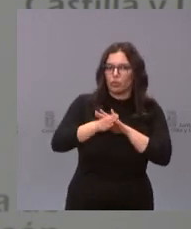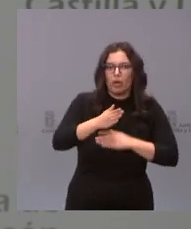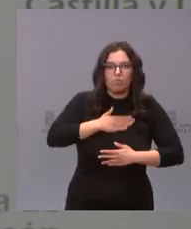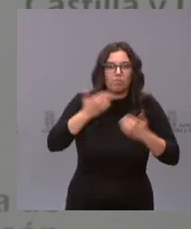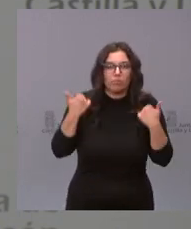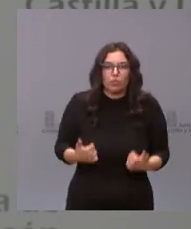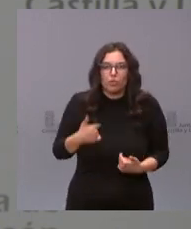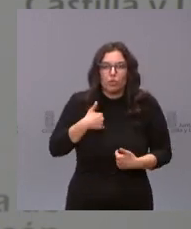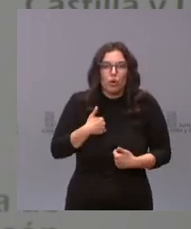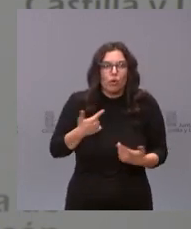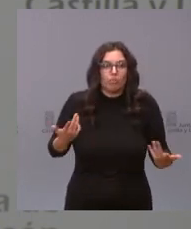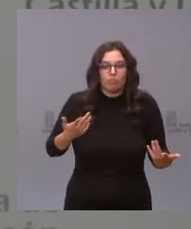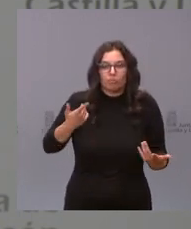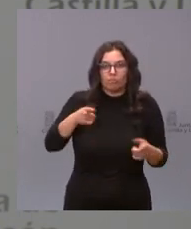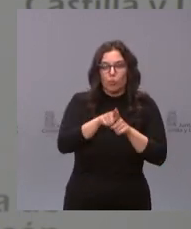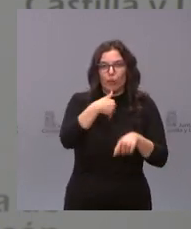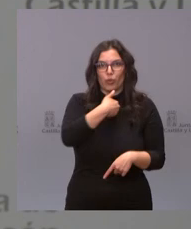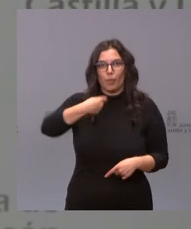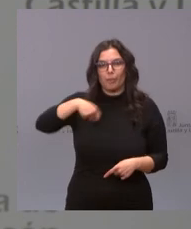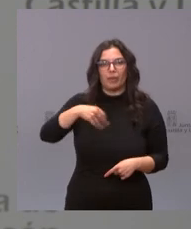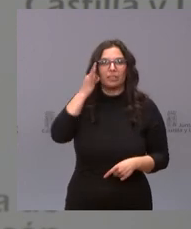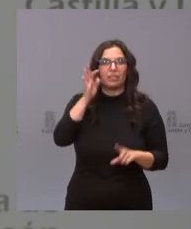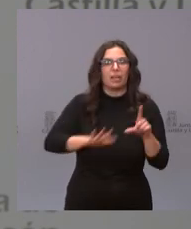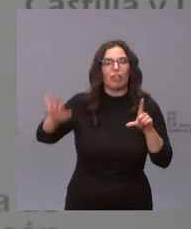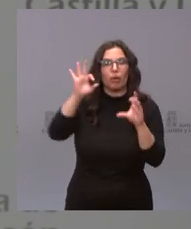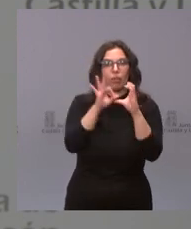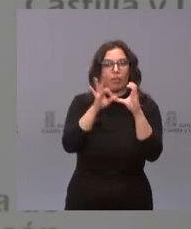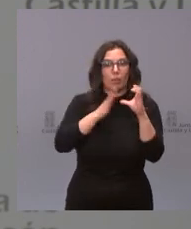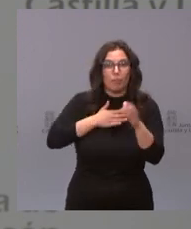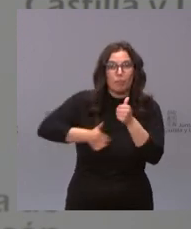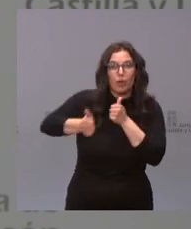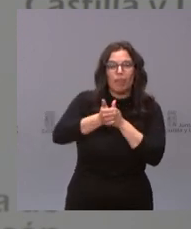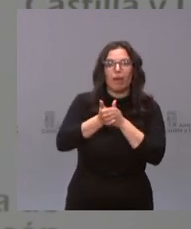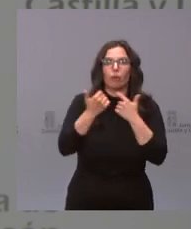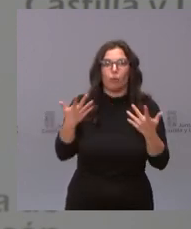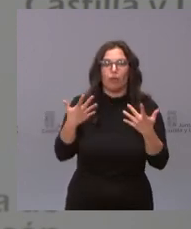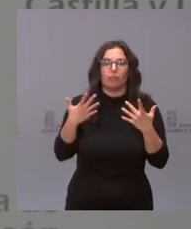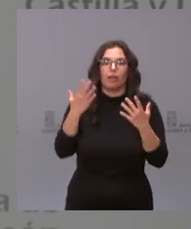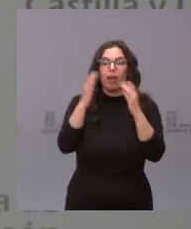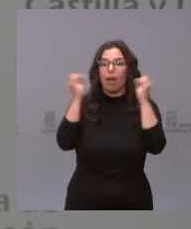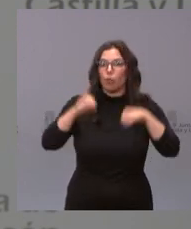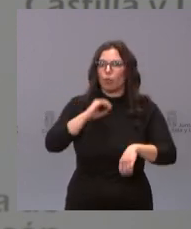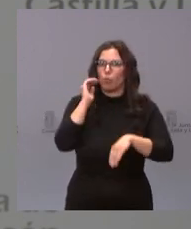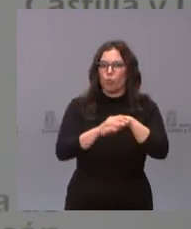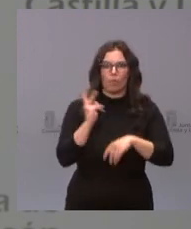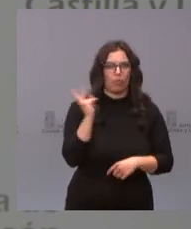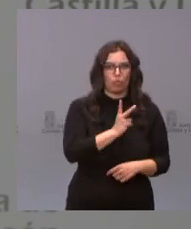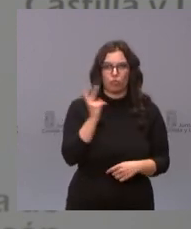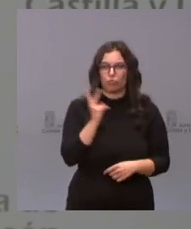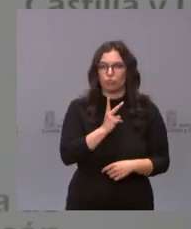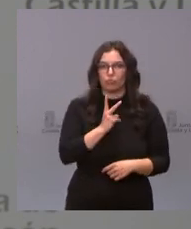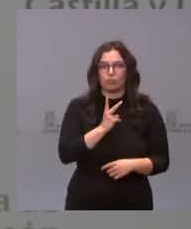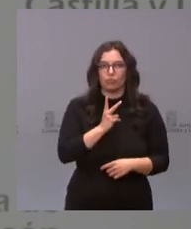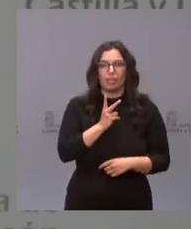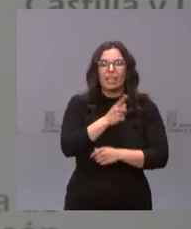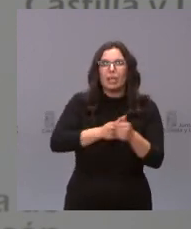parte desde luego como Presidenta Nacional de Ciudadanos mi prioridad es que se cumplan los acuerdos por ambas partes y que la prioridad ahora mismo